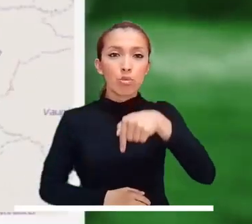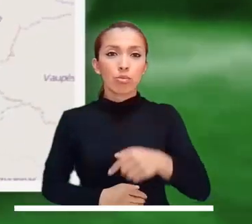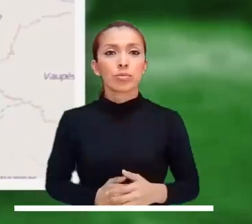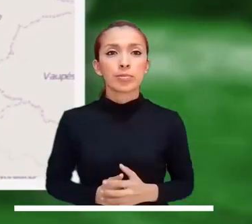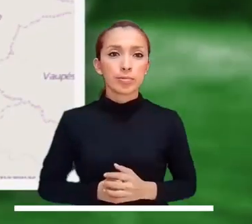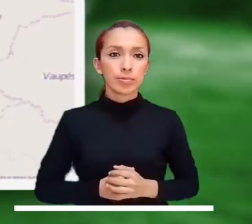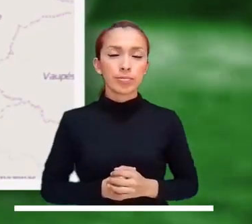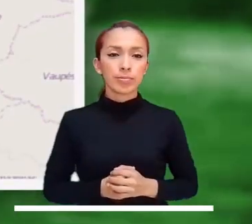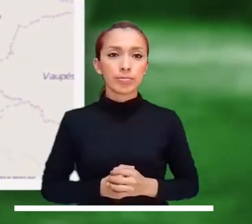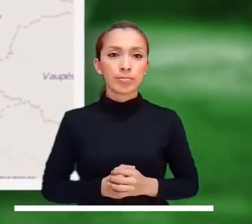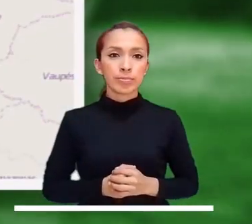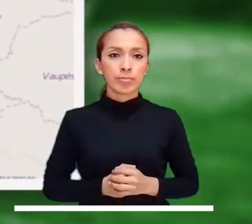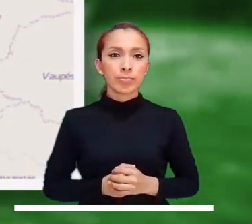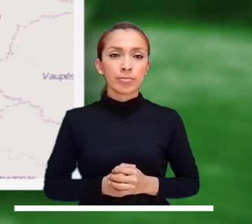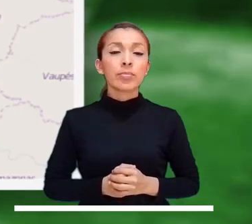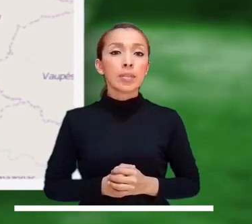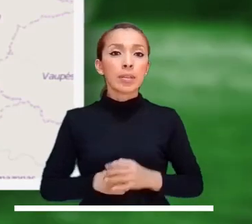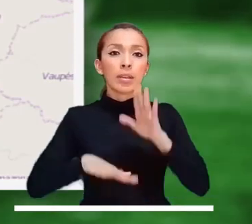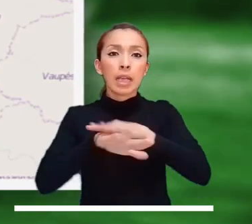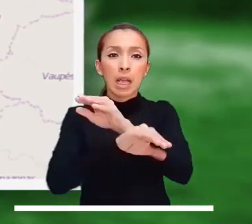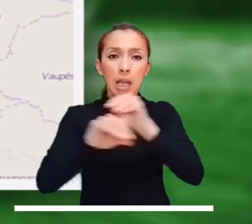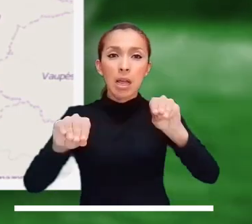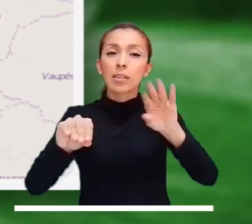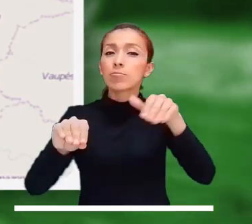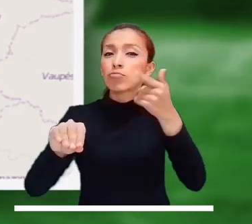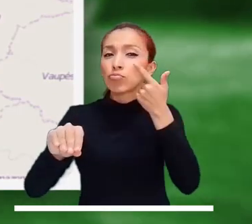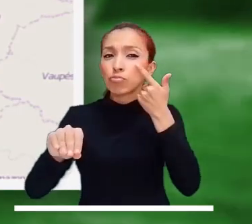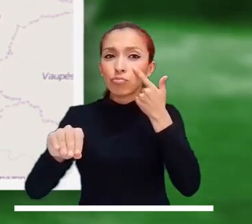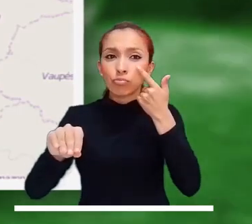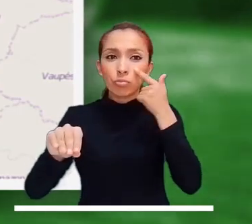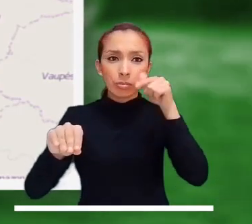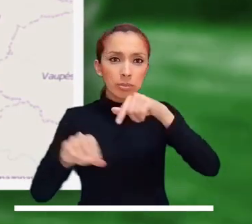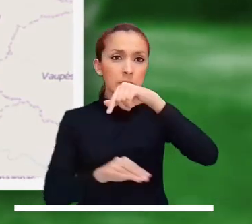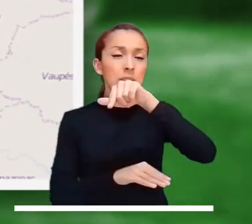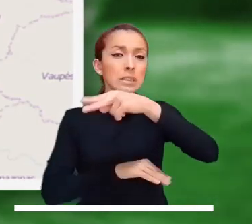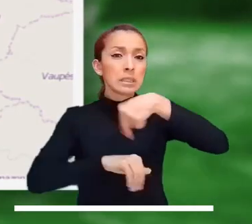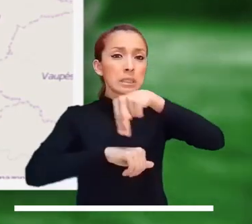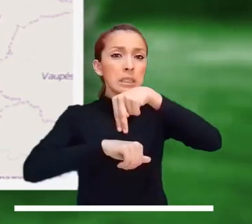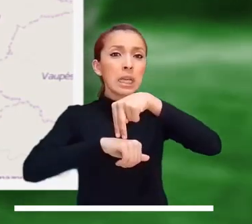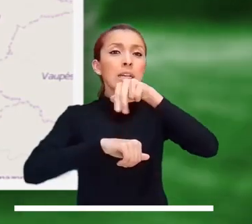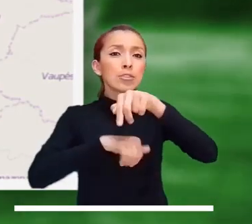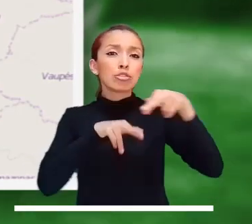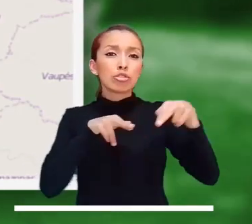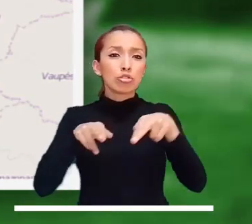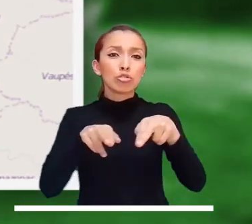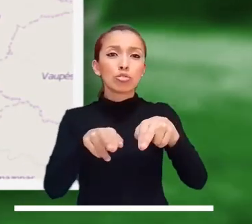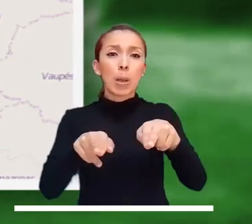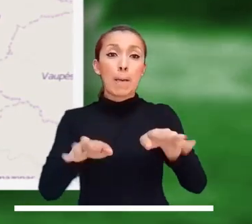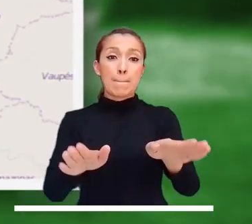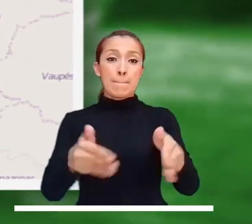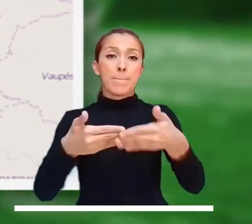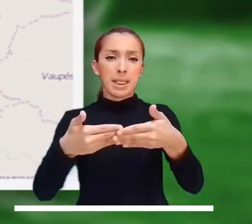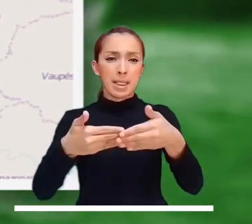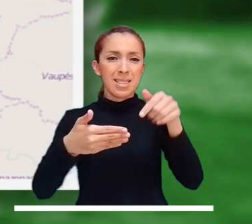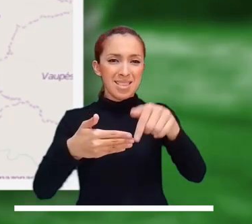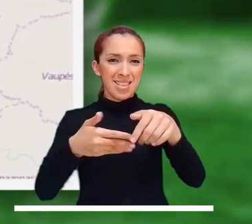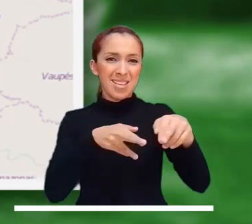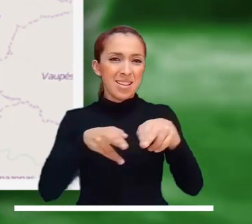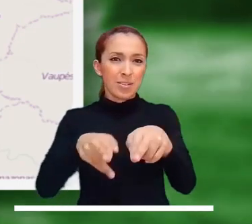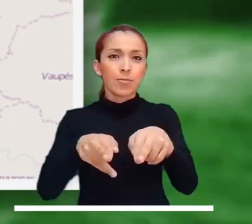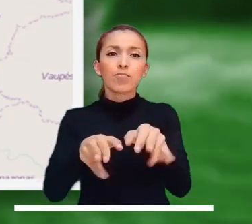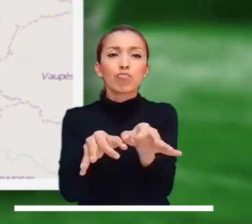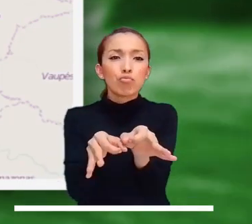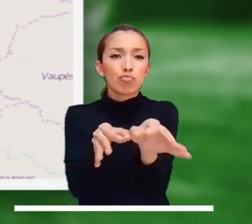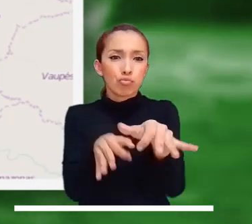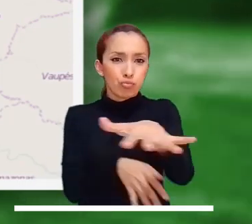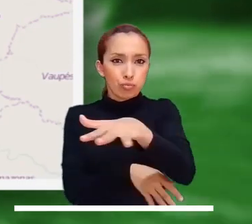alertas que se encuentran activas. La alerta se emite en Nariño por el represamiento de la quebrada Huachucal en